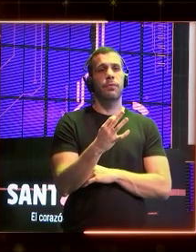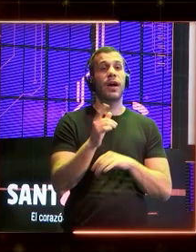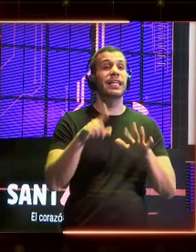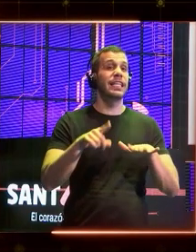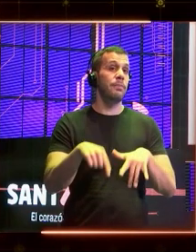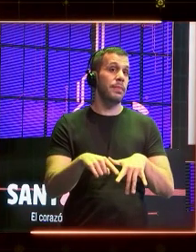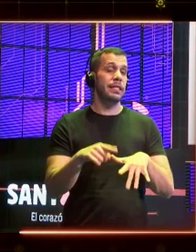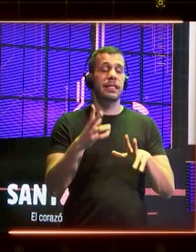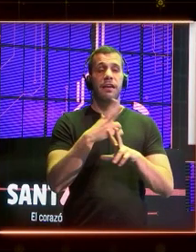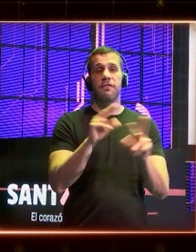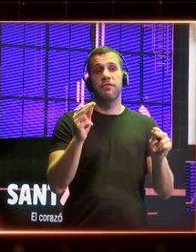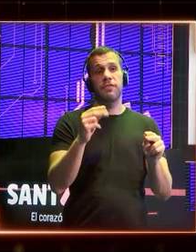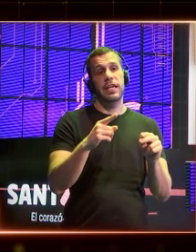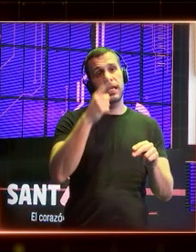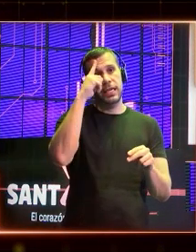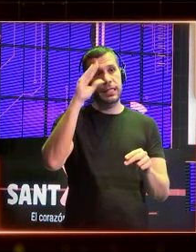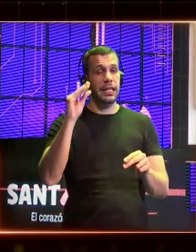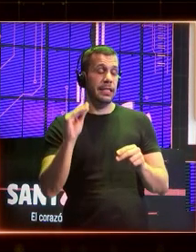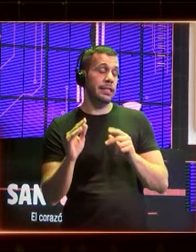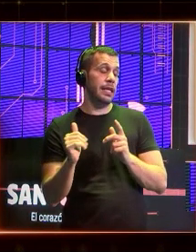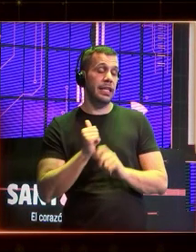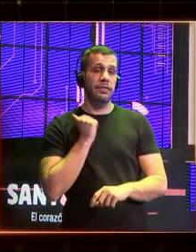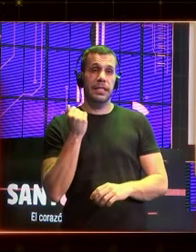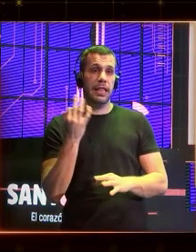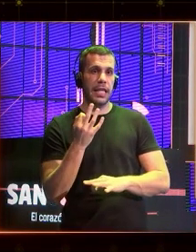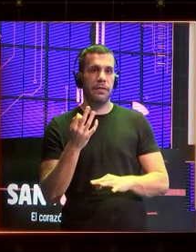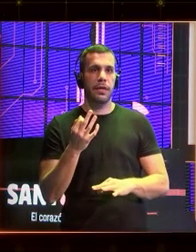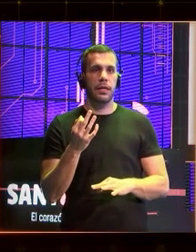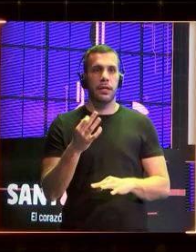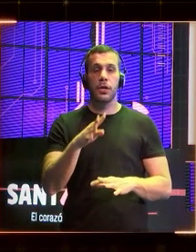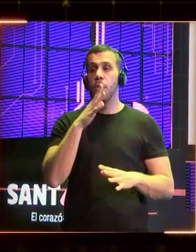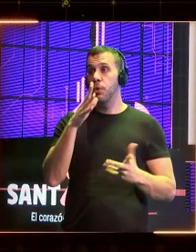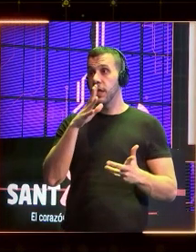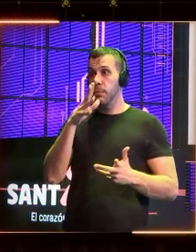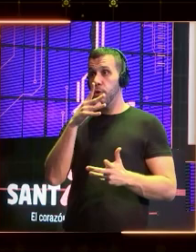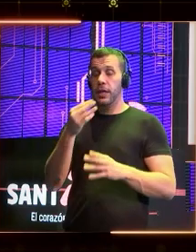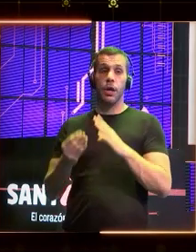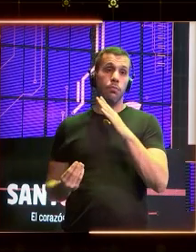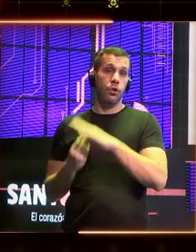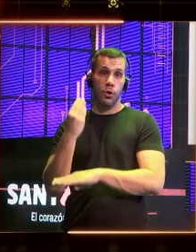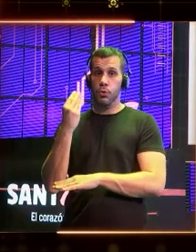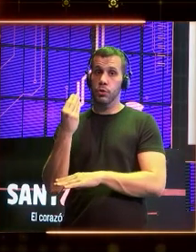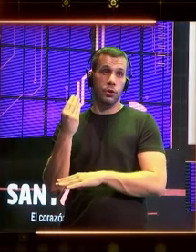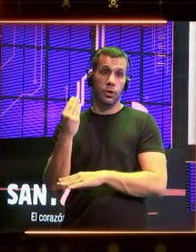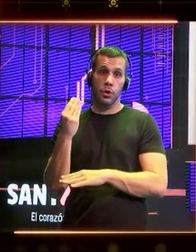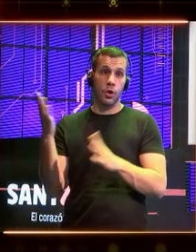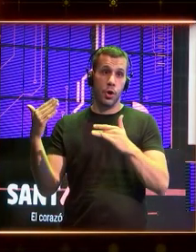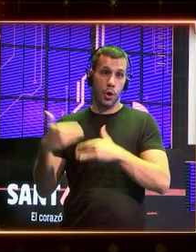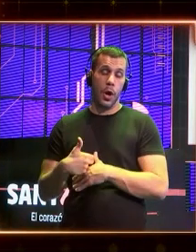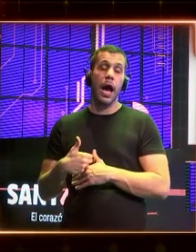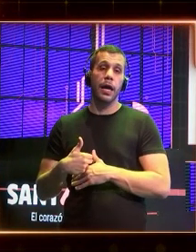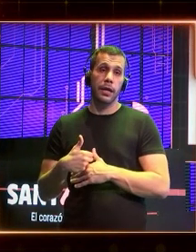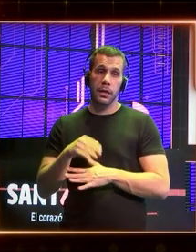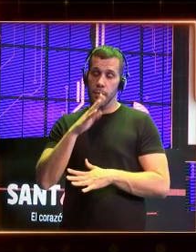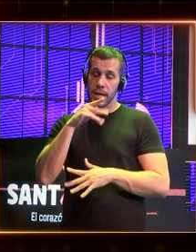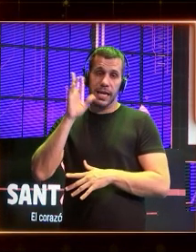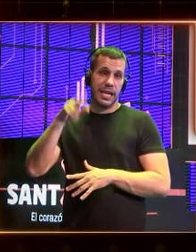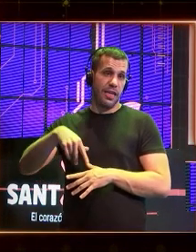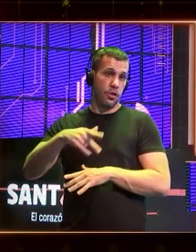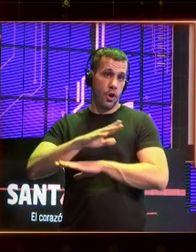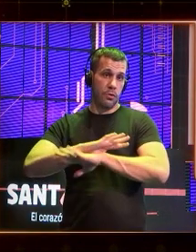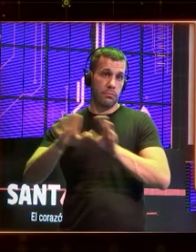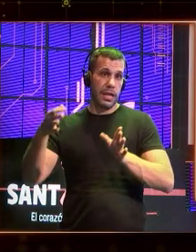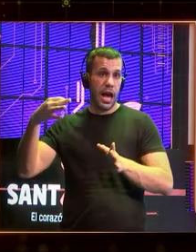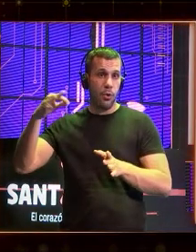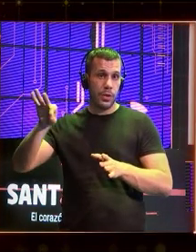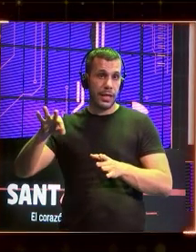dijo? ¿Qué le escribió? Elon Musk. ¿Por qué? Porque no tenía un producto de IA. Dice, dame tiempo que compita contigo. Era la única razón. No tenemos que